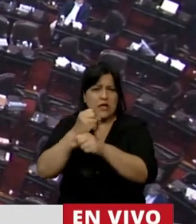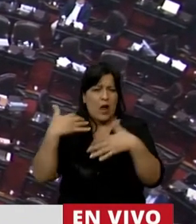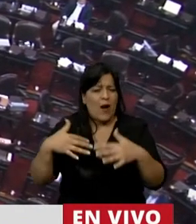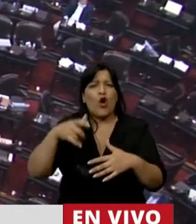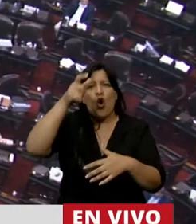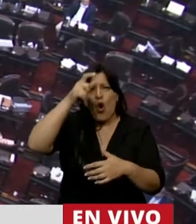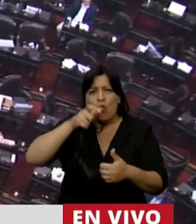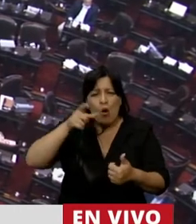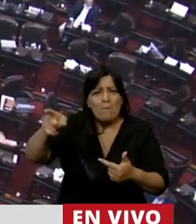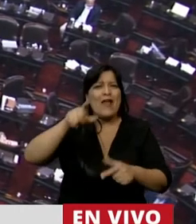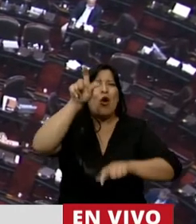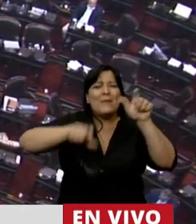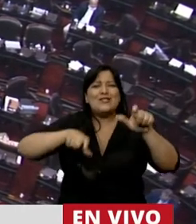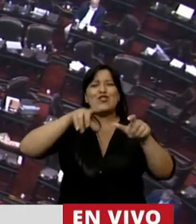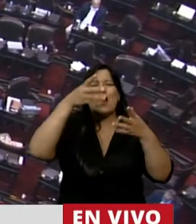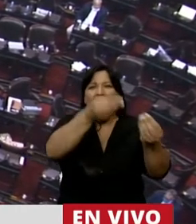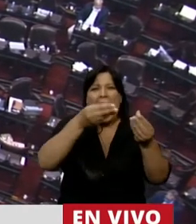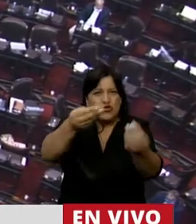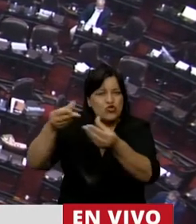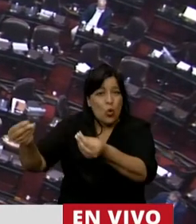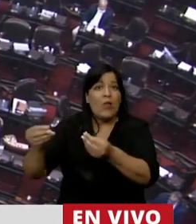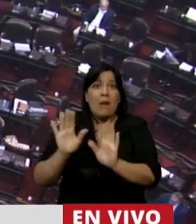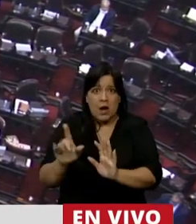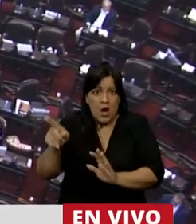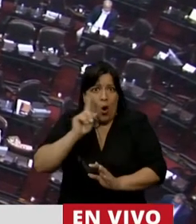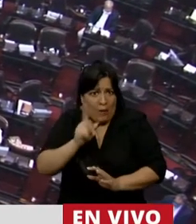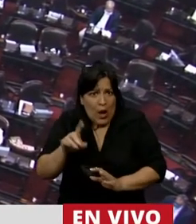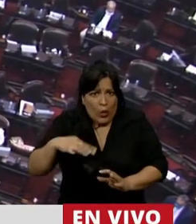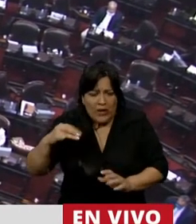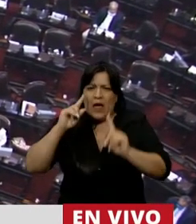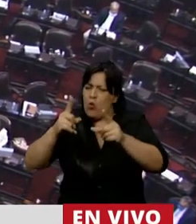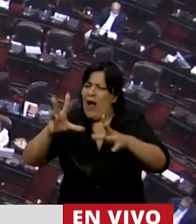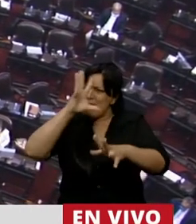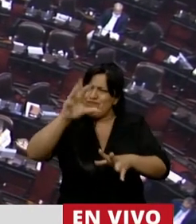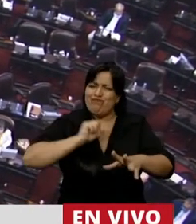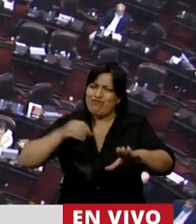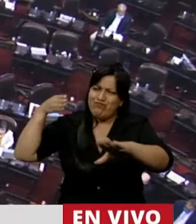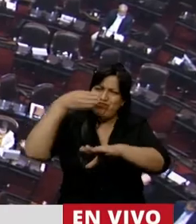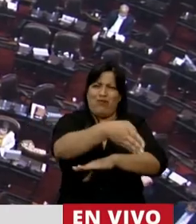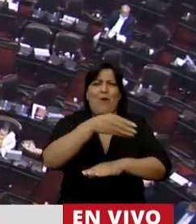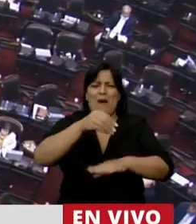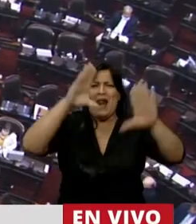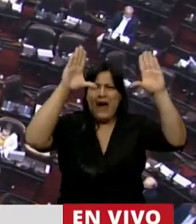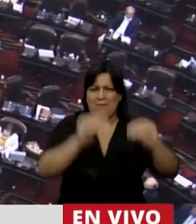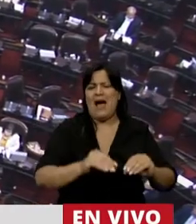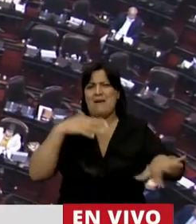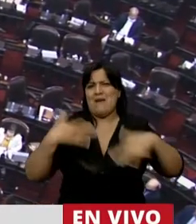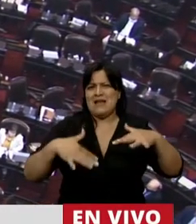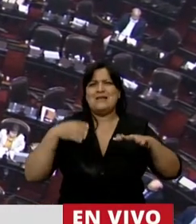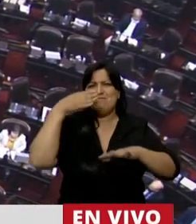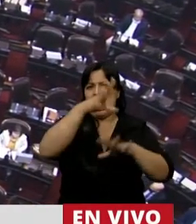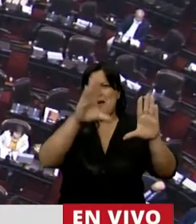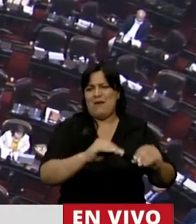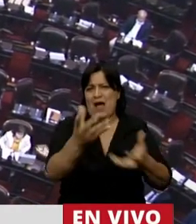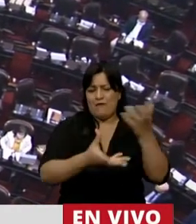los bomberos, recatistas, quienes a riesgo de su vida han dado todo de sí en el cumplimiento de su labor. Muchísimas